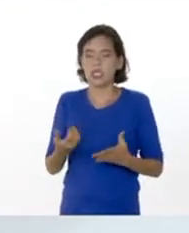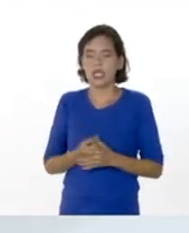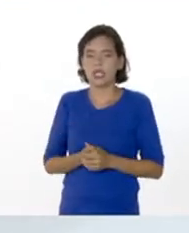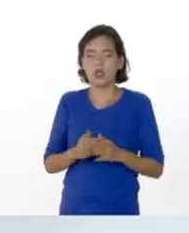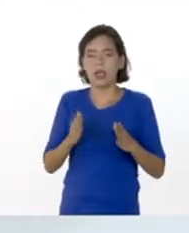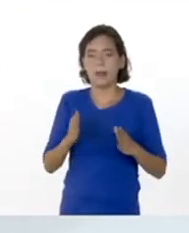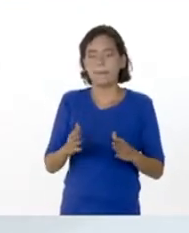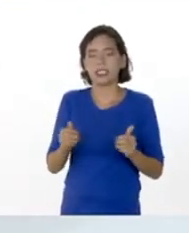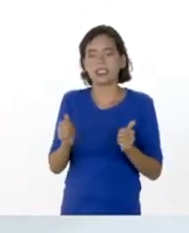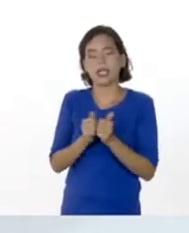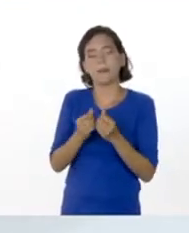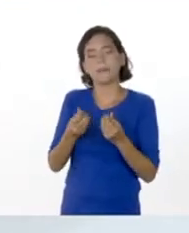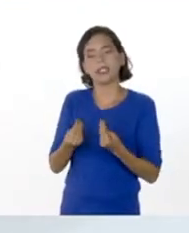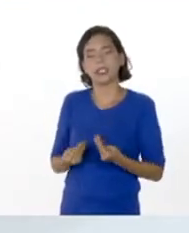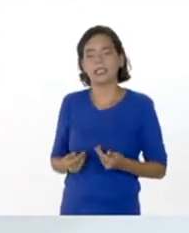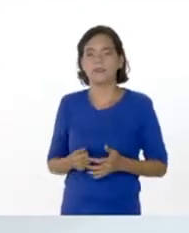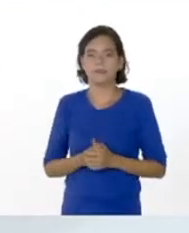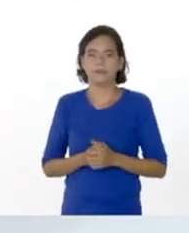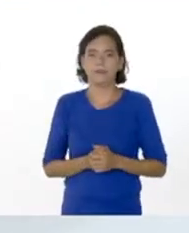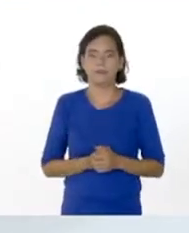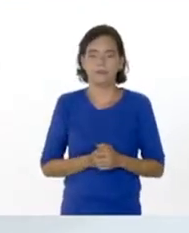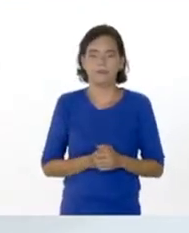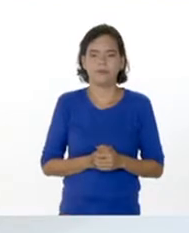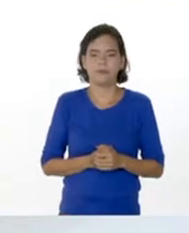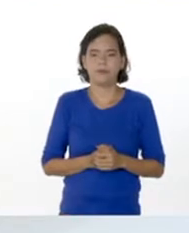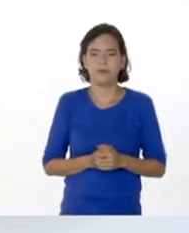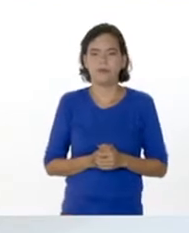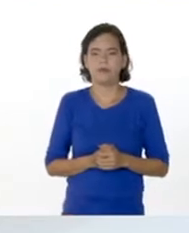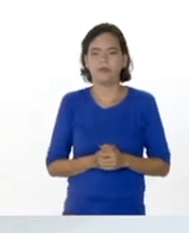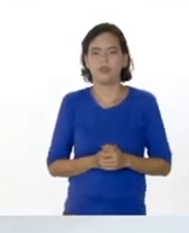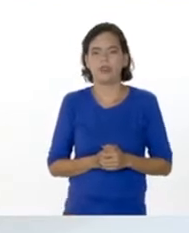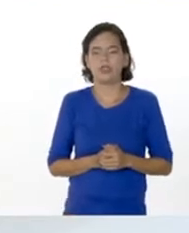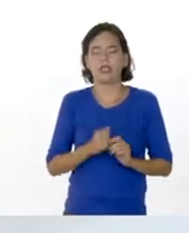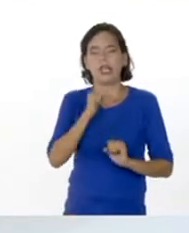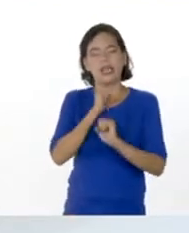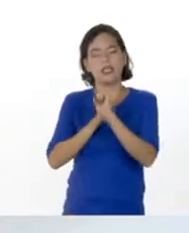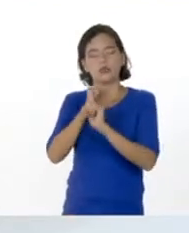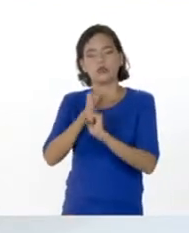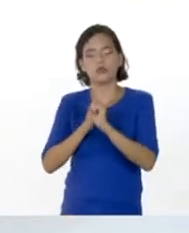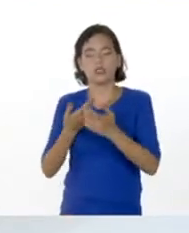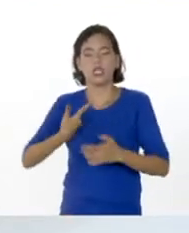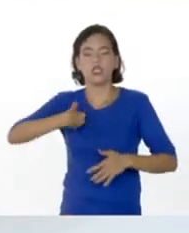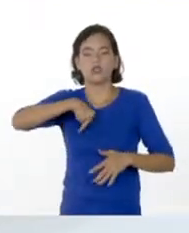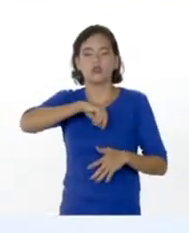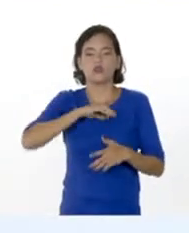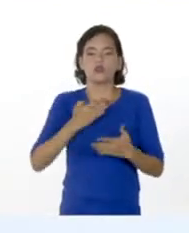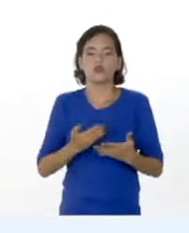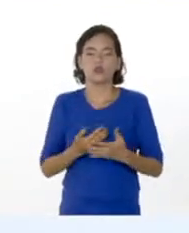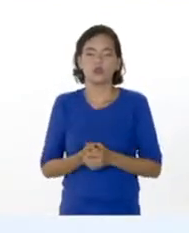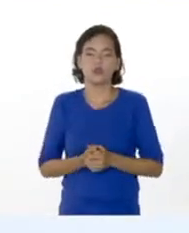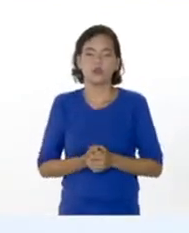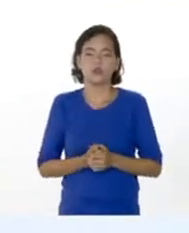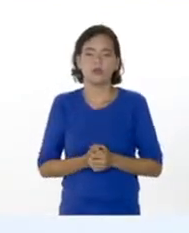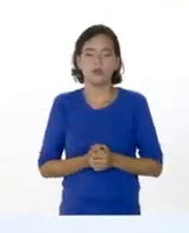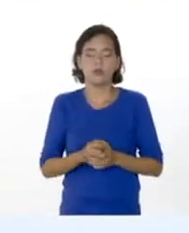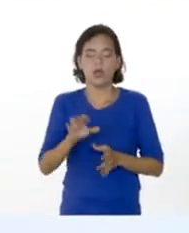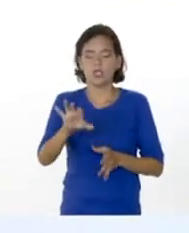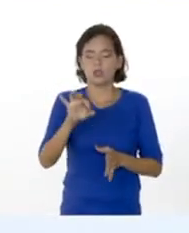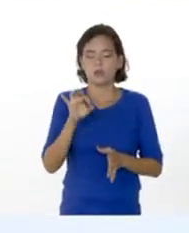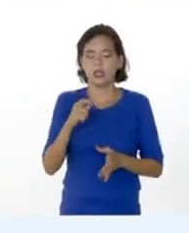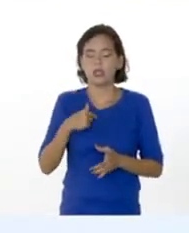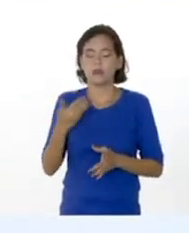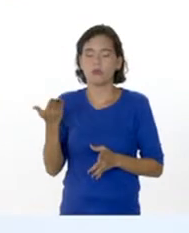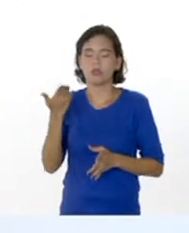la minería, en la parte de la agroindustria, entonces nosotros vamos a tomar la